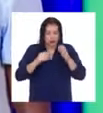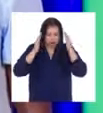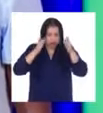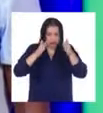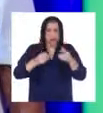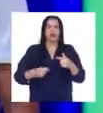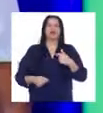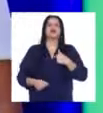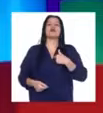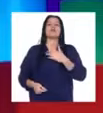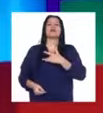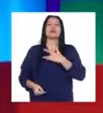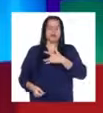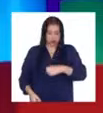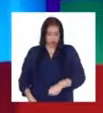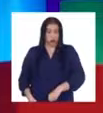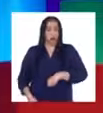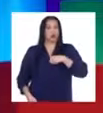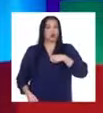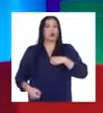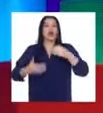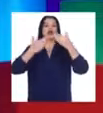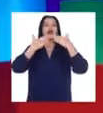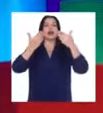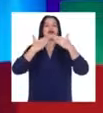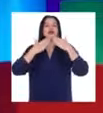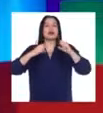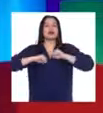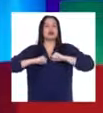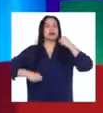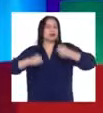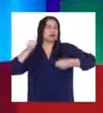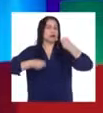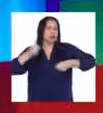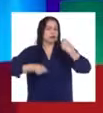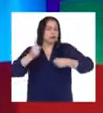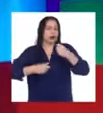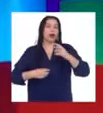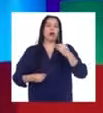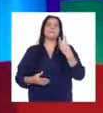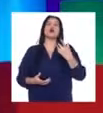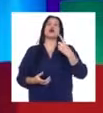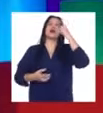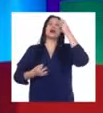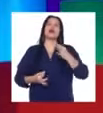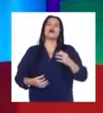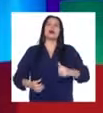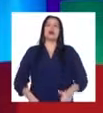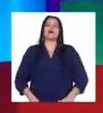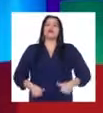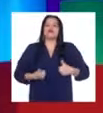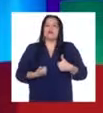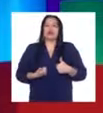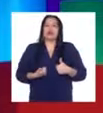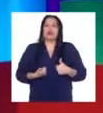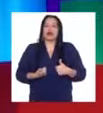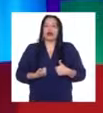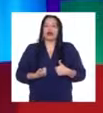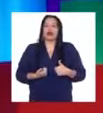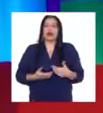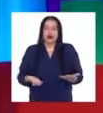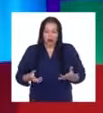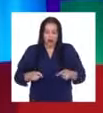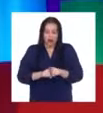orgullosa y agradecida de ser una maratonista porque creo que la vida así como la